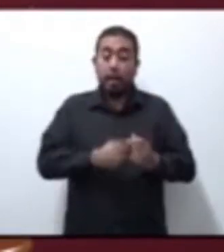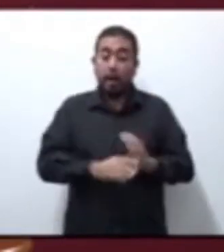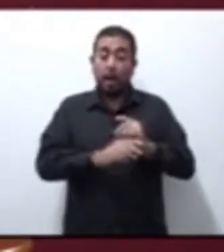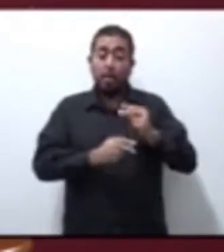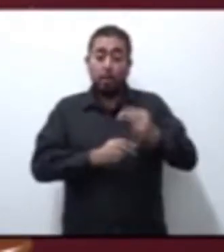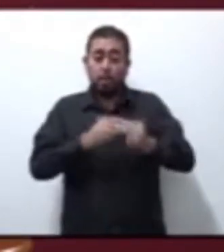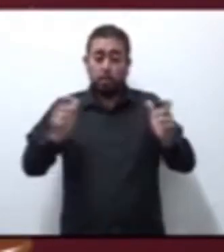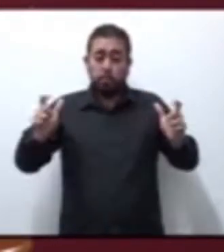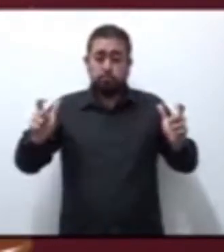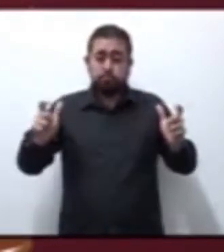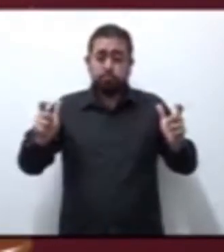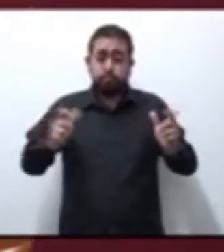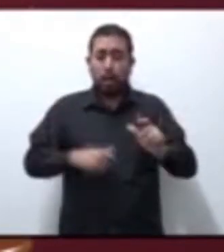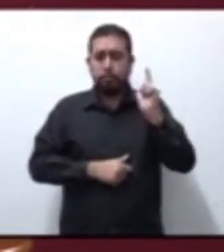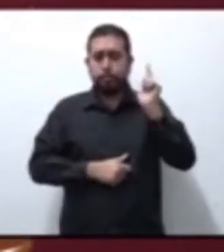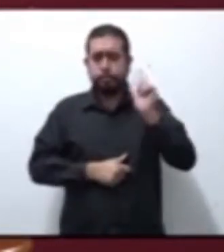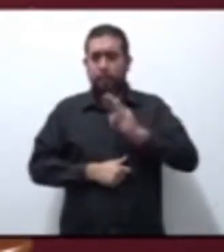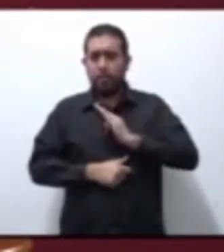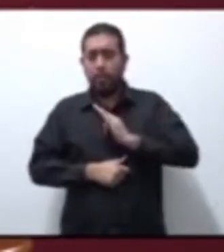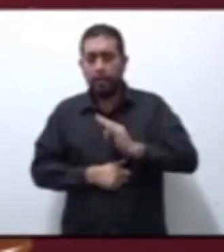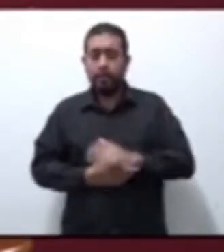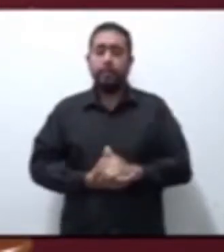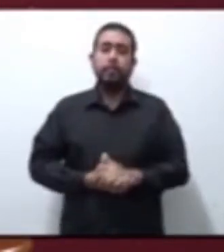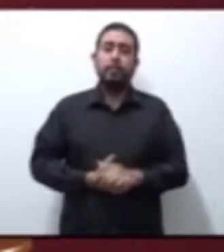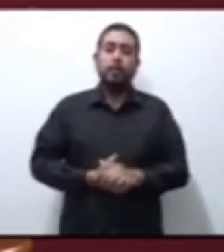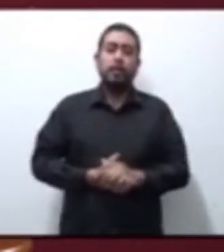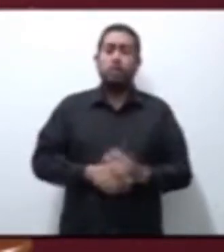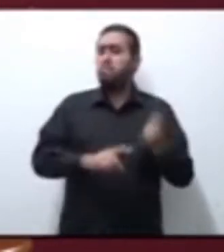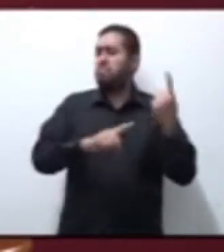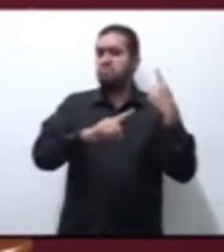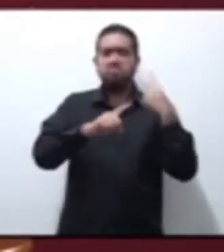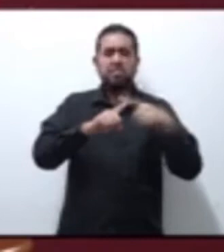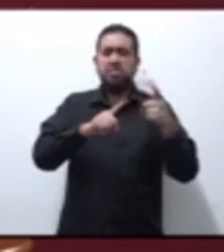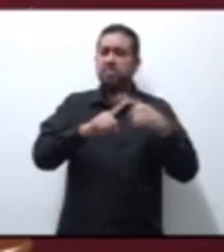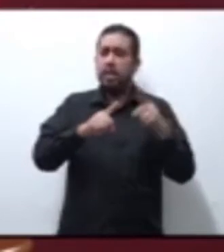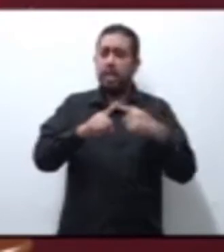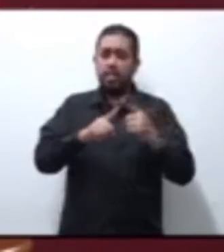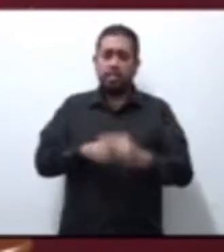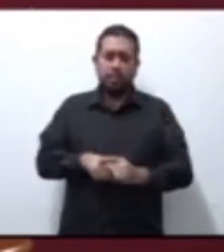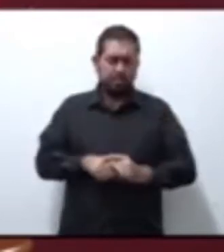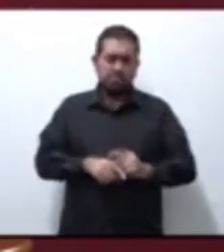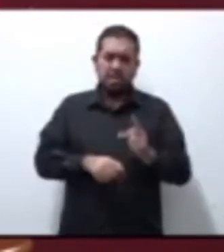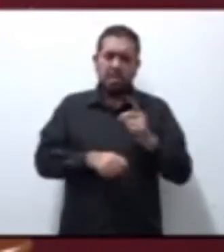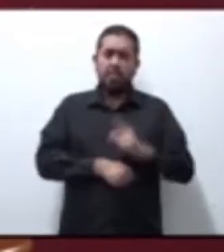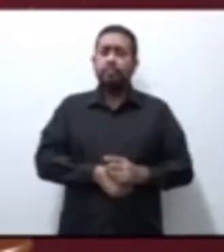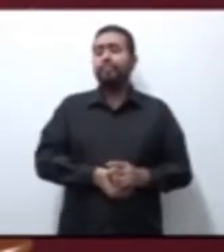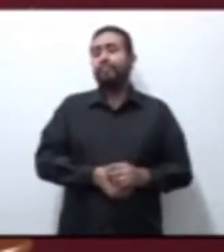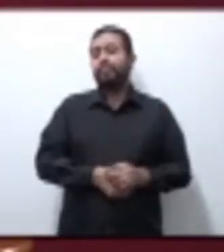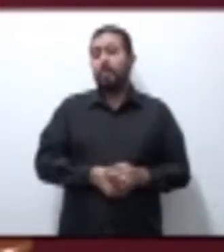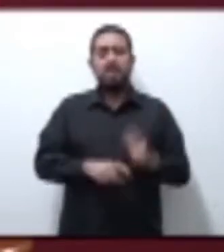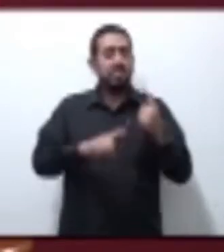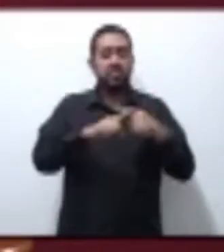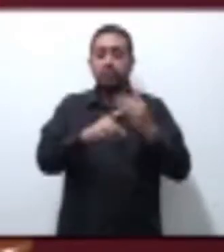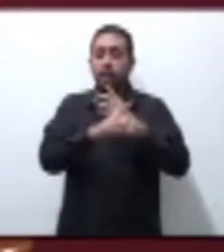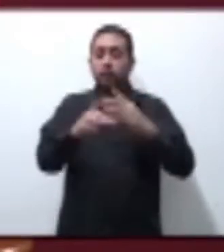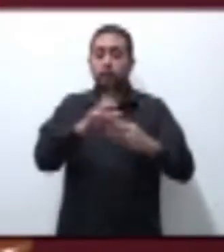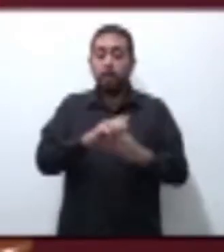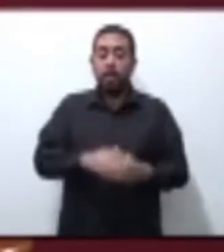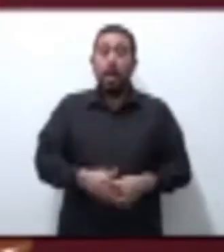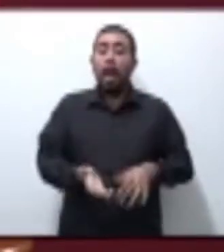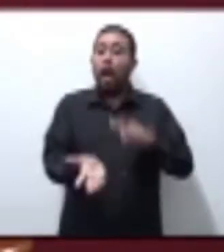contener. Llevamos las diferentes sesiones del Consejo de Seguridad en Salud.